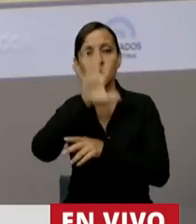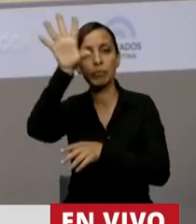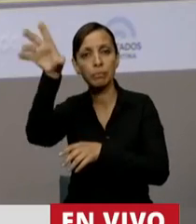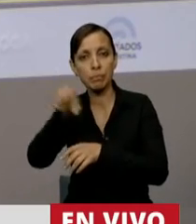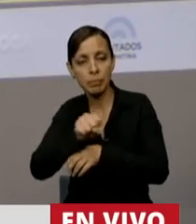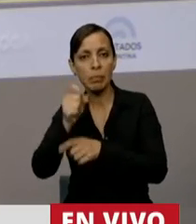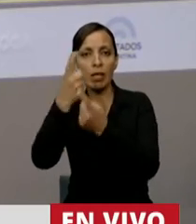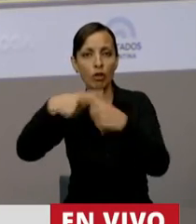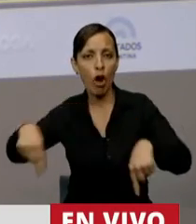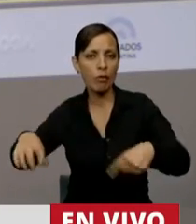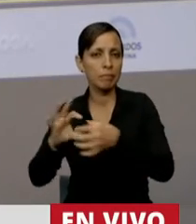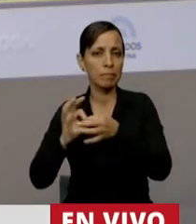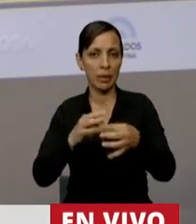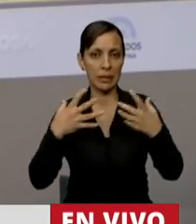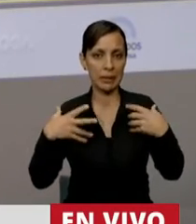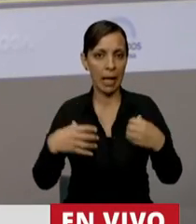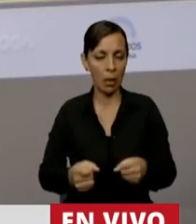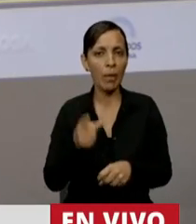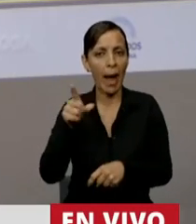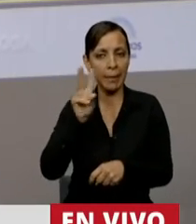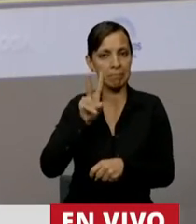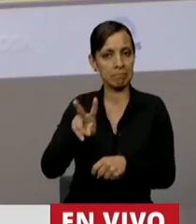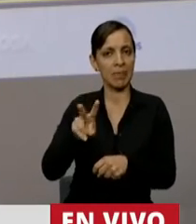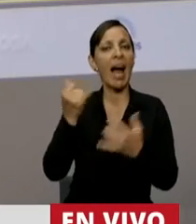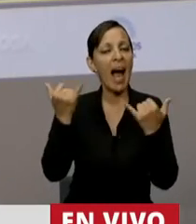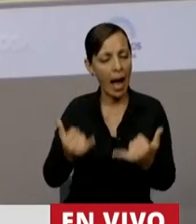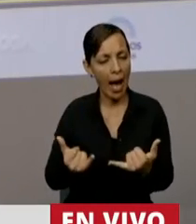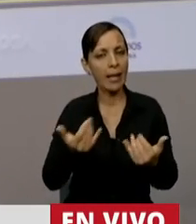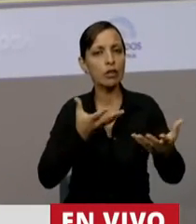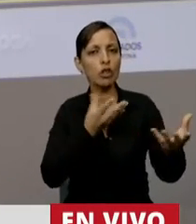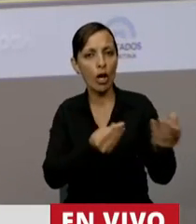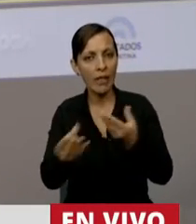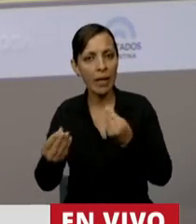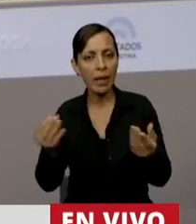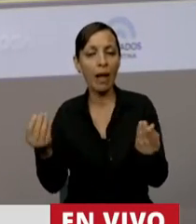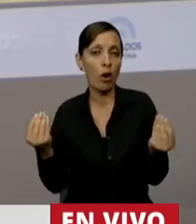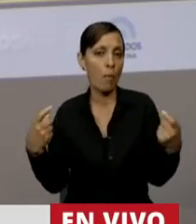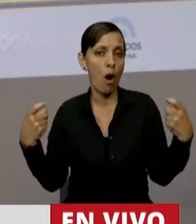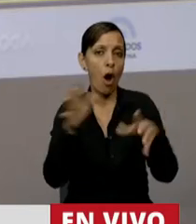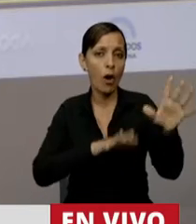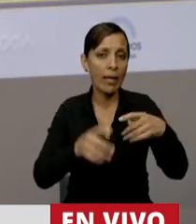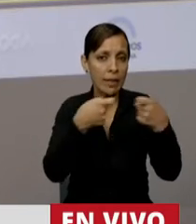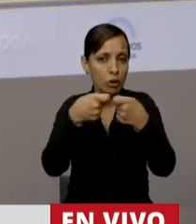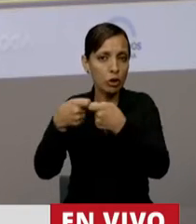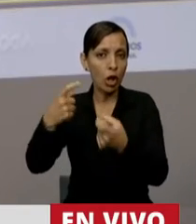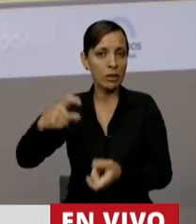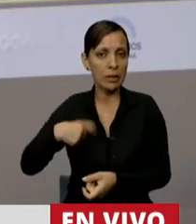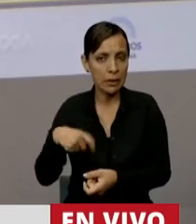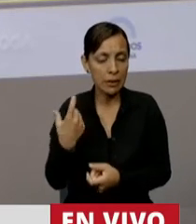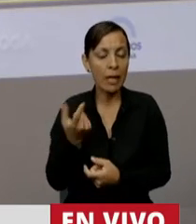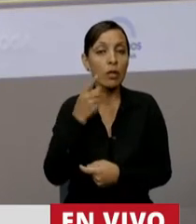insumos de la salud. En podemos destacar la sociedad a través de las organizaciones sindicales, donde